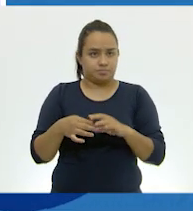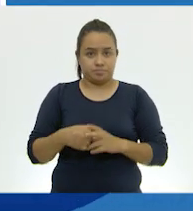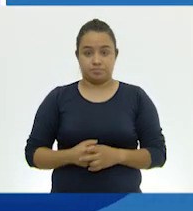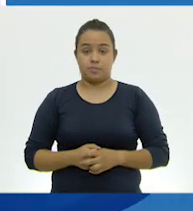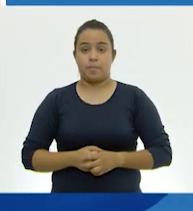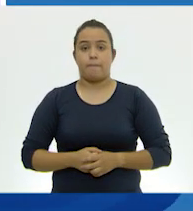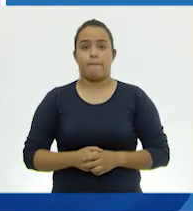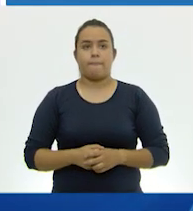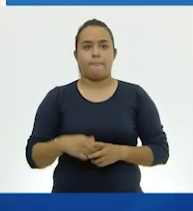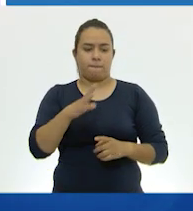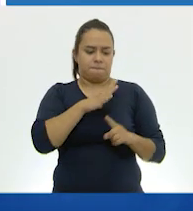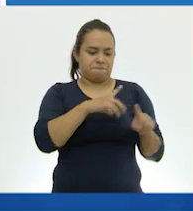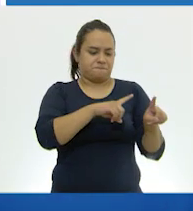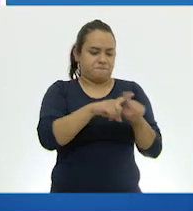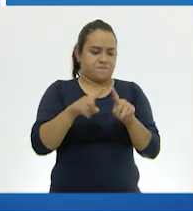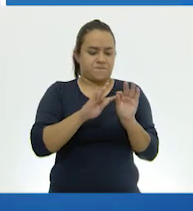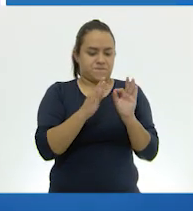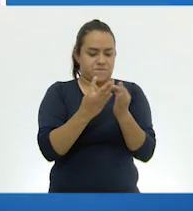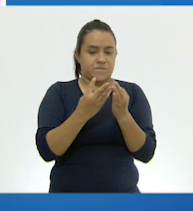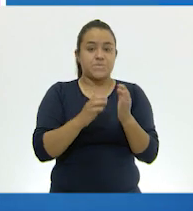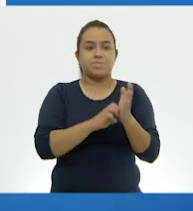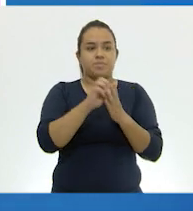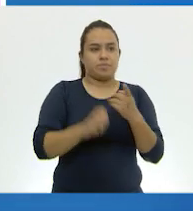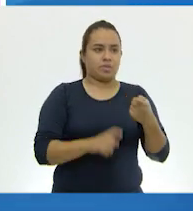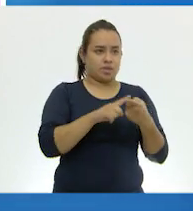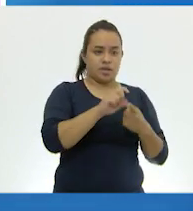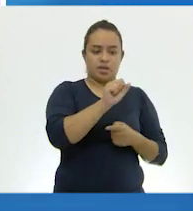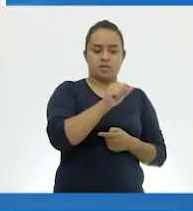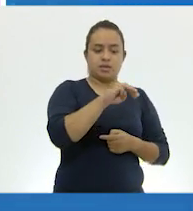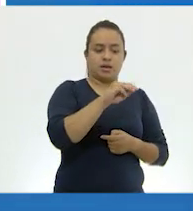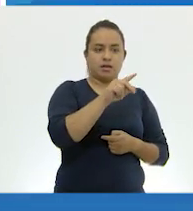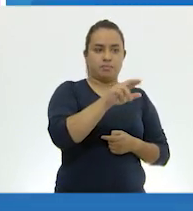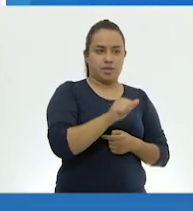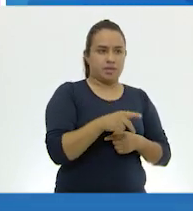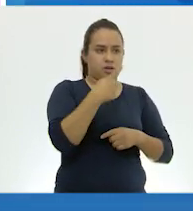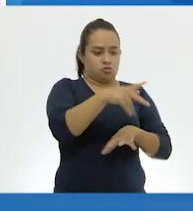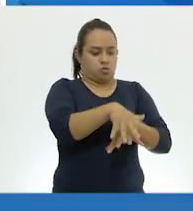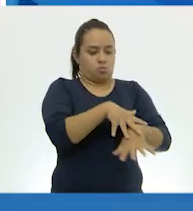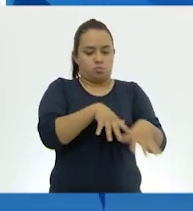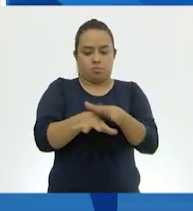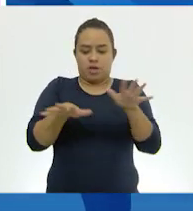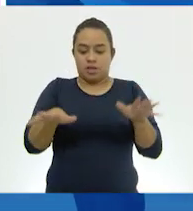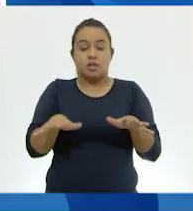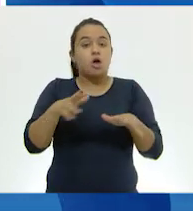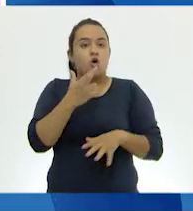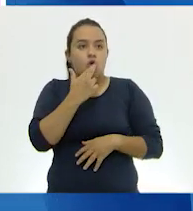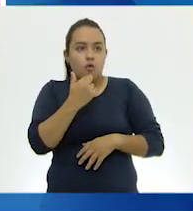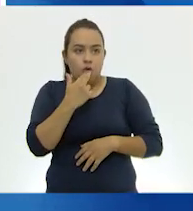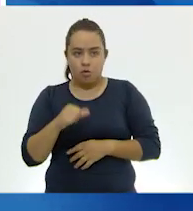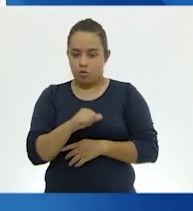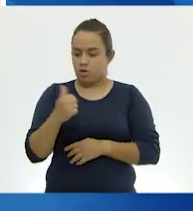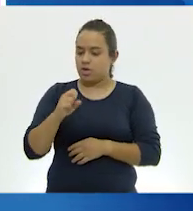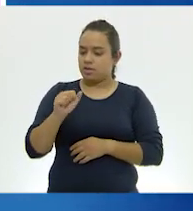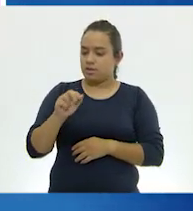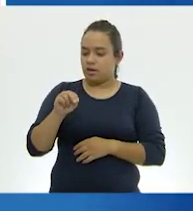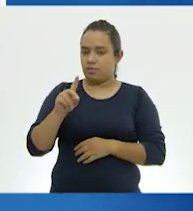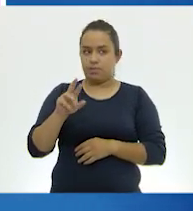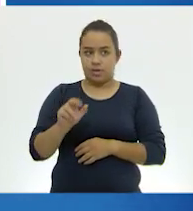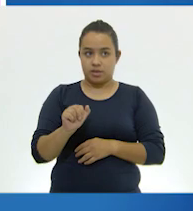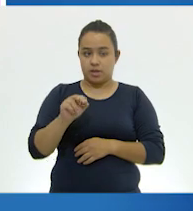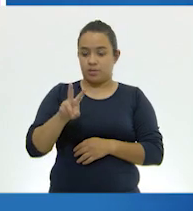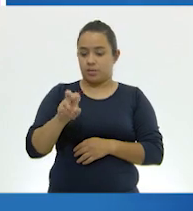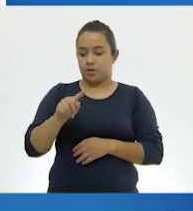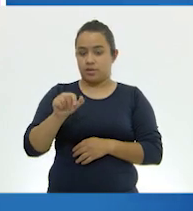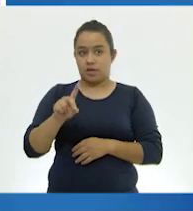que hay diferentes tipos. Por ejemplo, la salamandra de patas rojas, la salamandra veteada o el